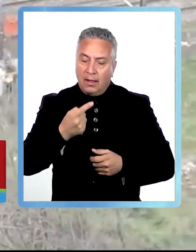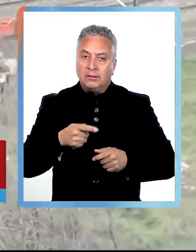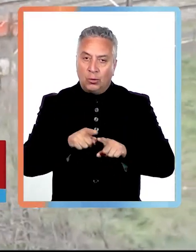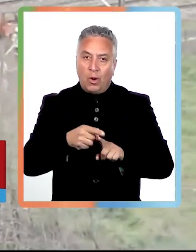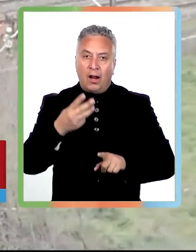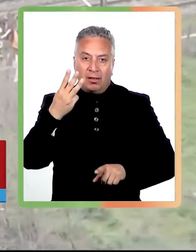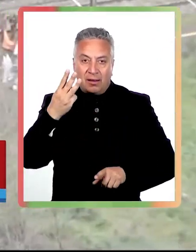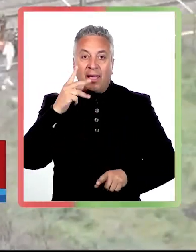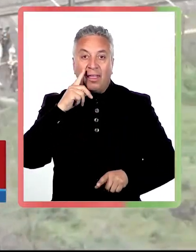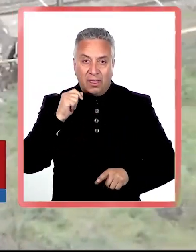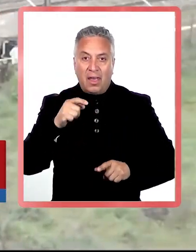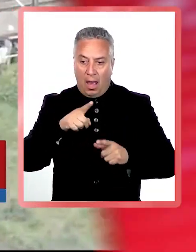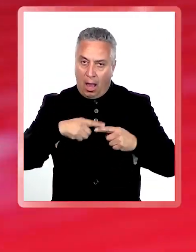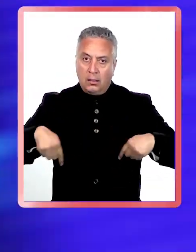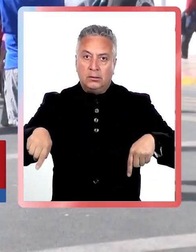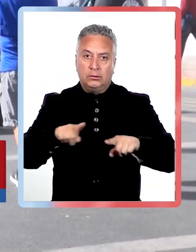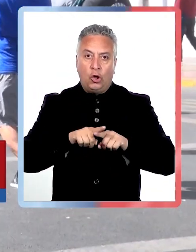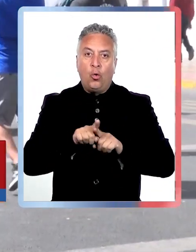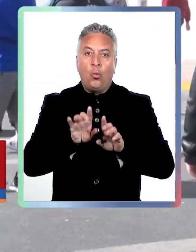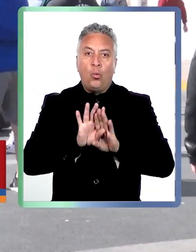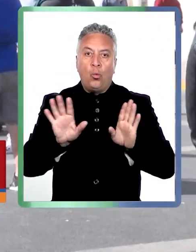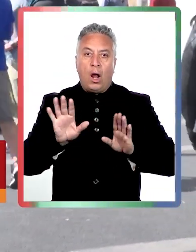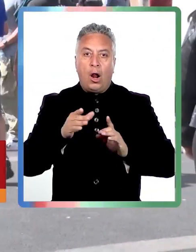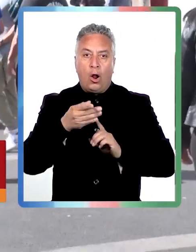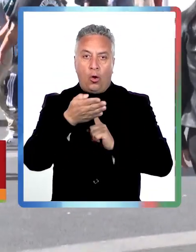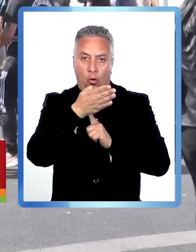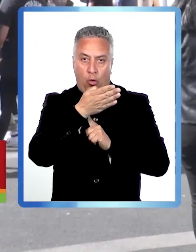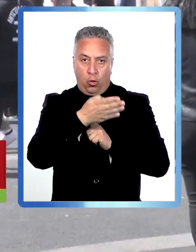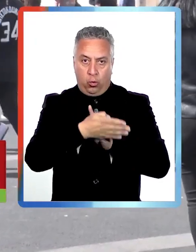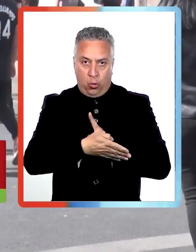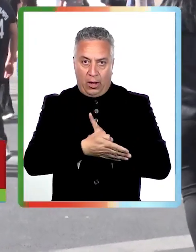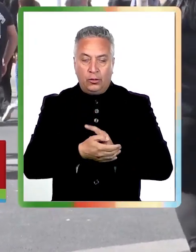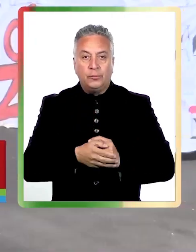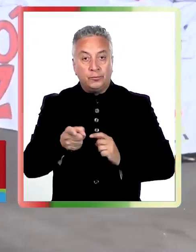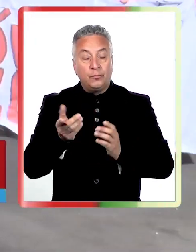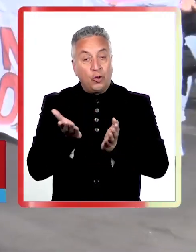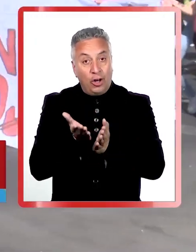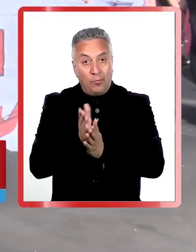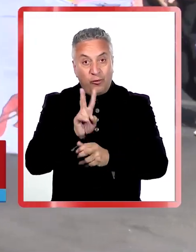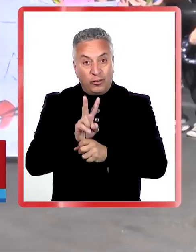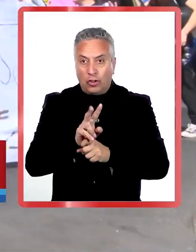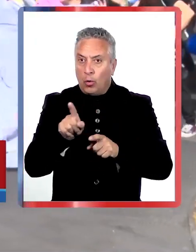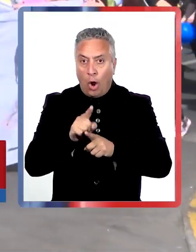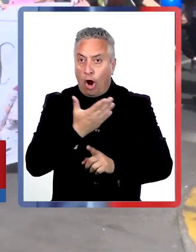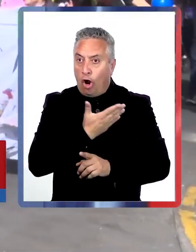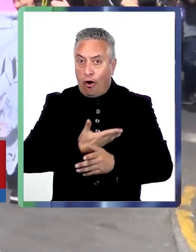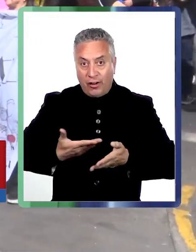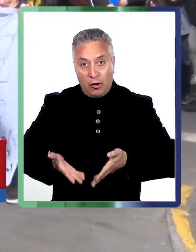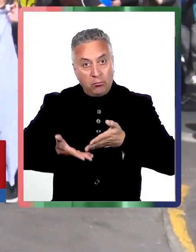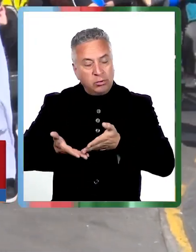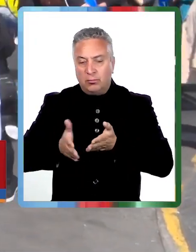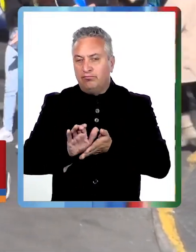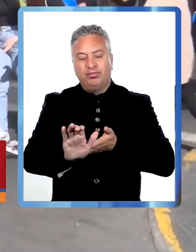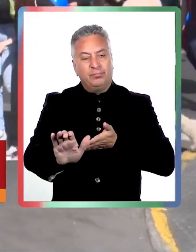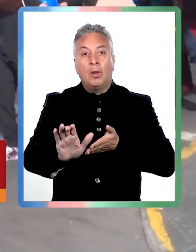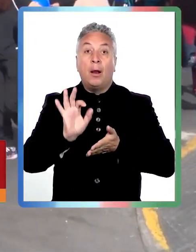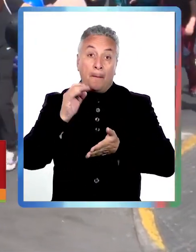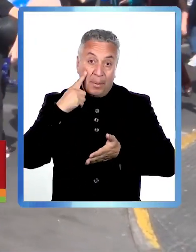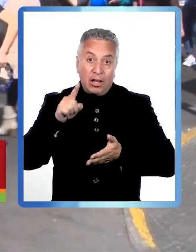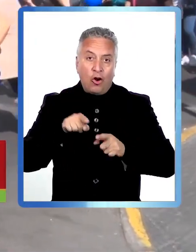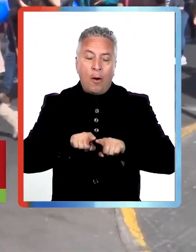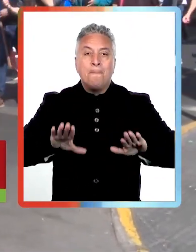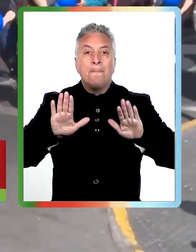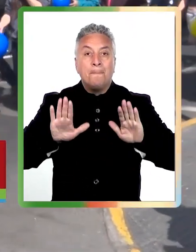tres días de duelo comunal. El Colegio de Profesores rechazó la nueva propuesta del gobierno, pero decidió levantar el paro nacional